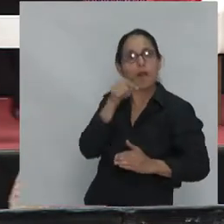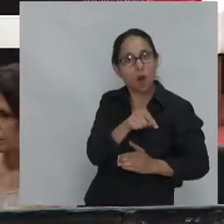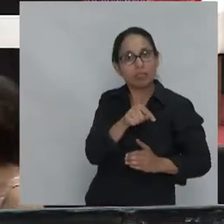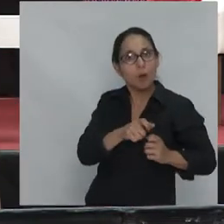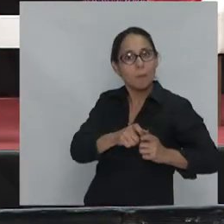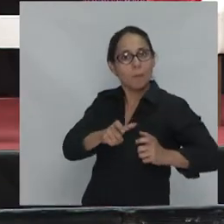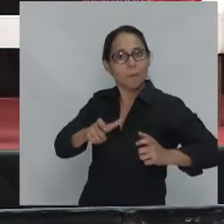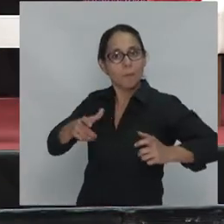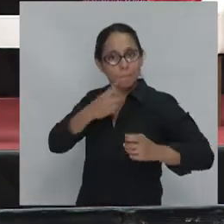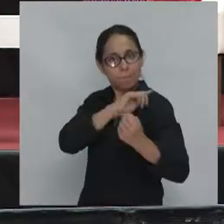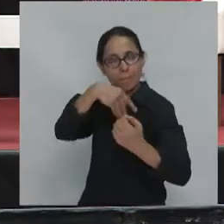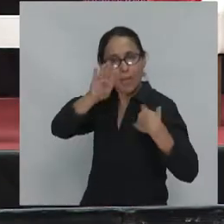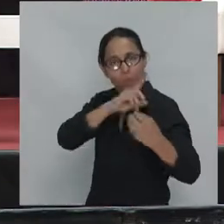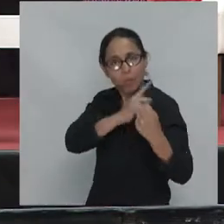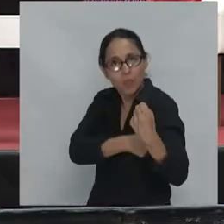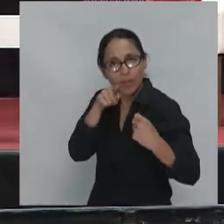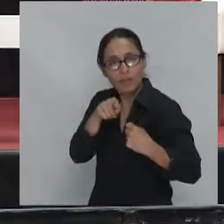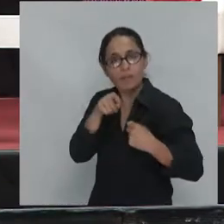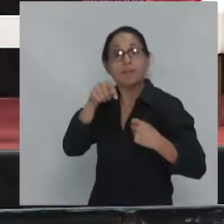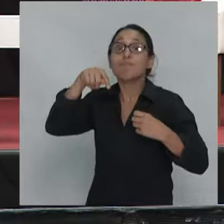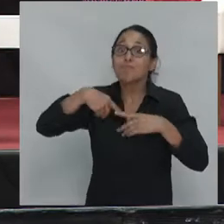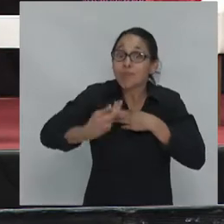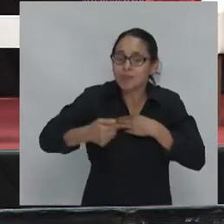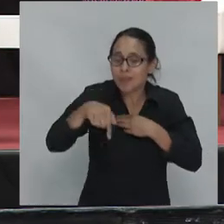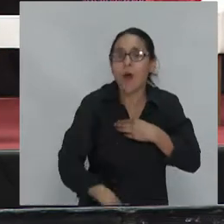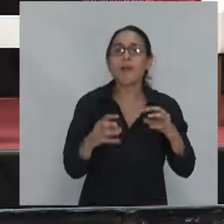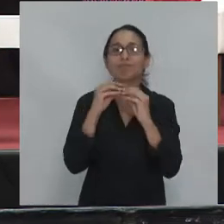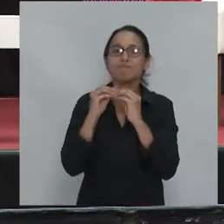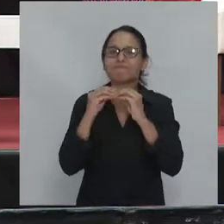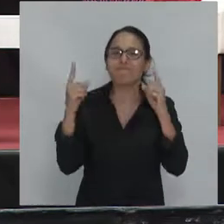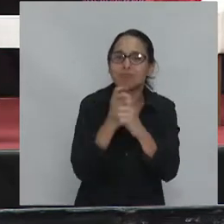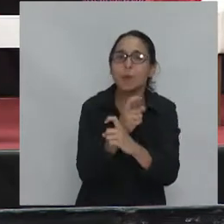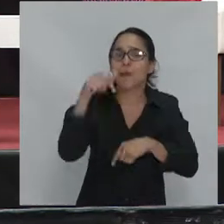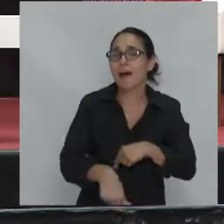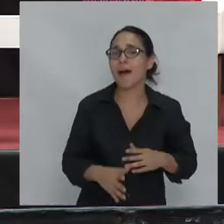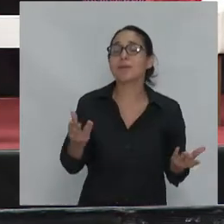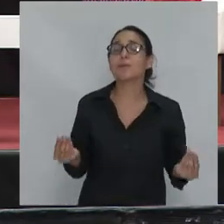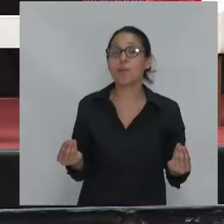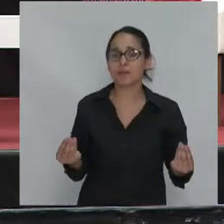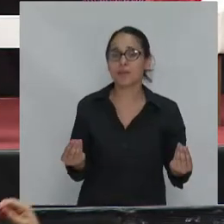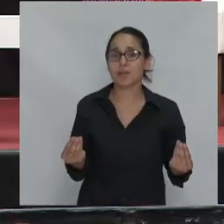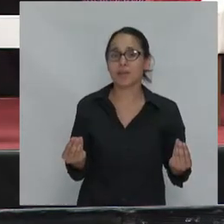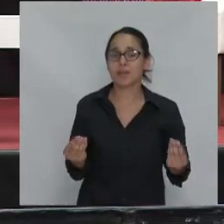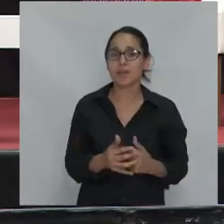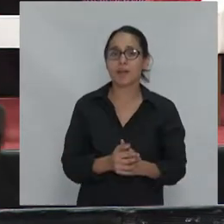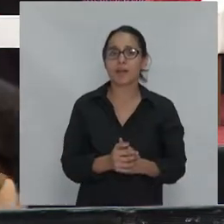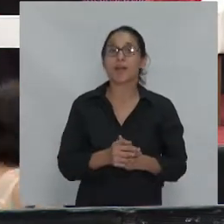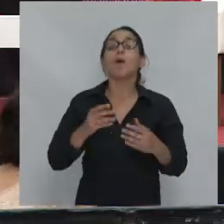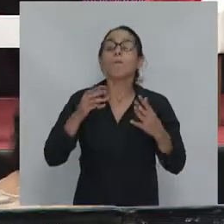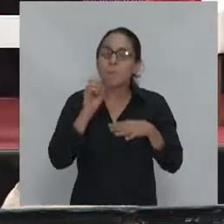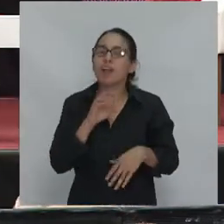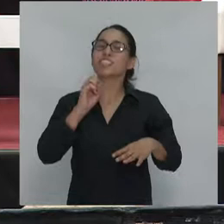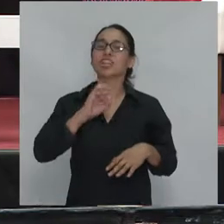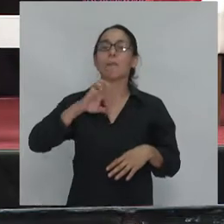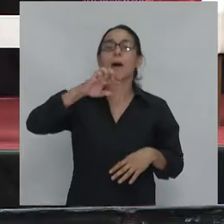pero es la crisis es la crisis podemos decir post neoliberal